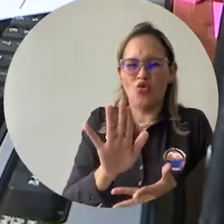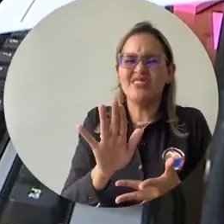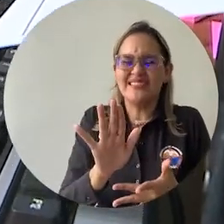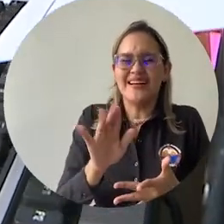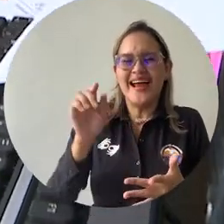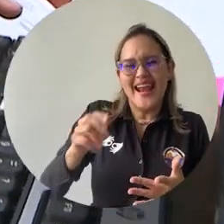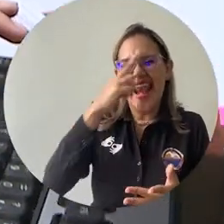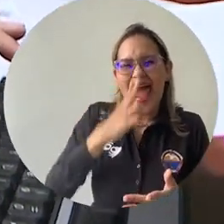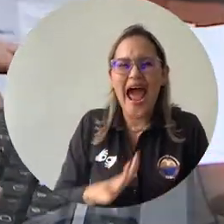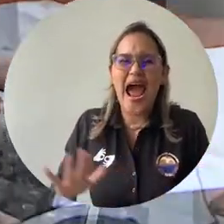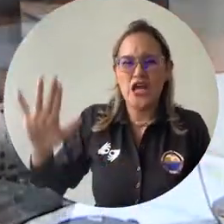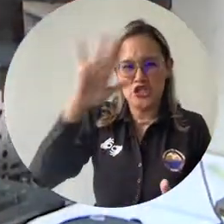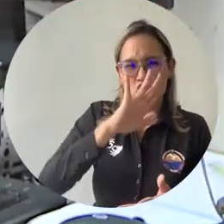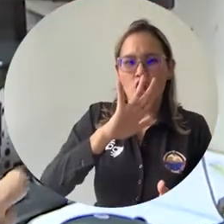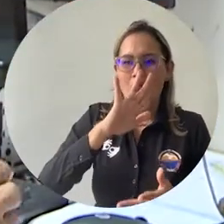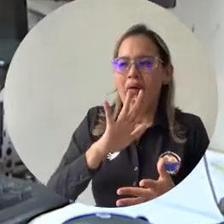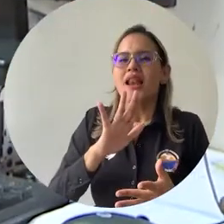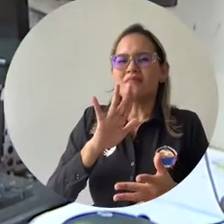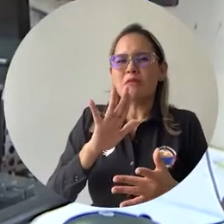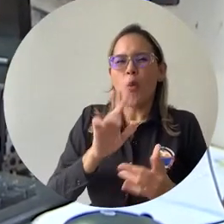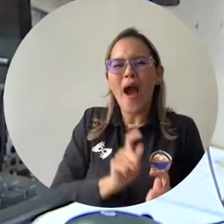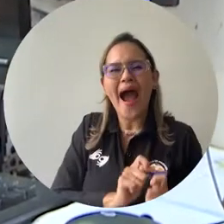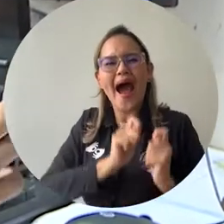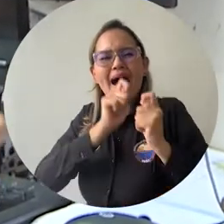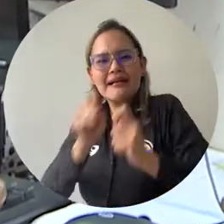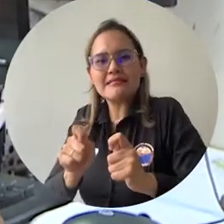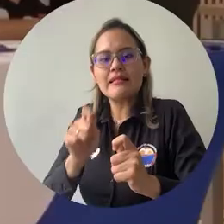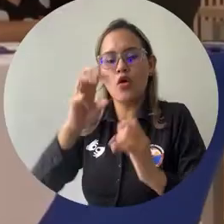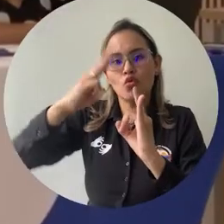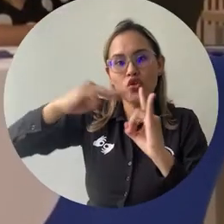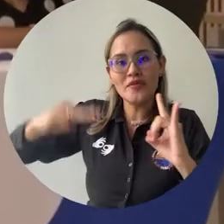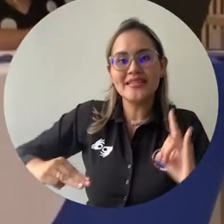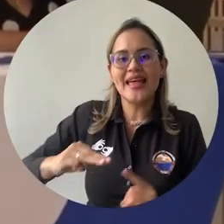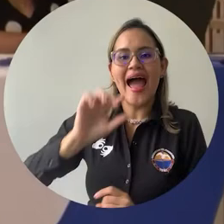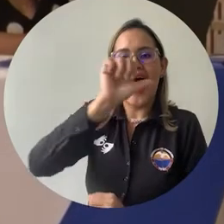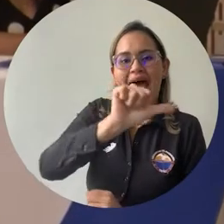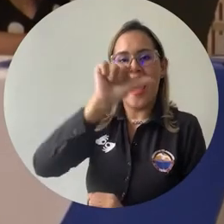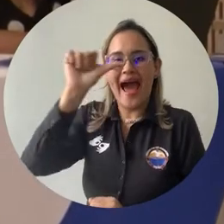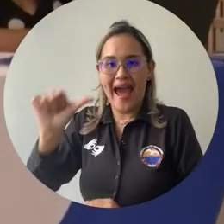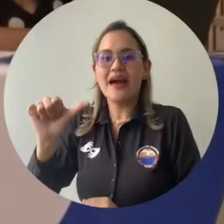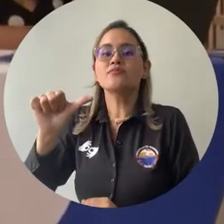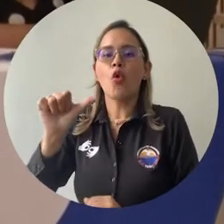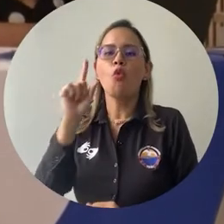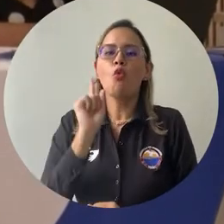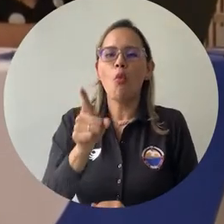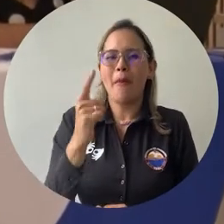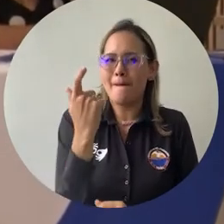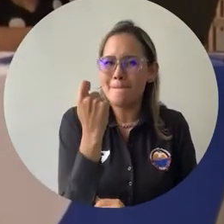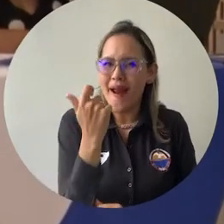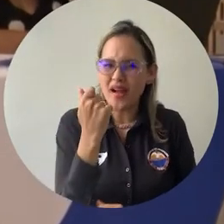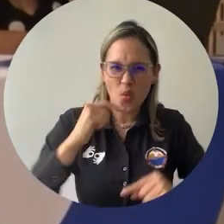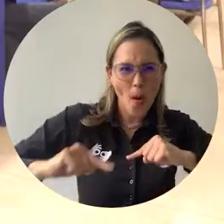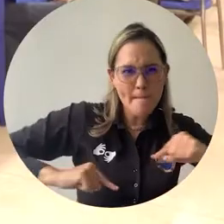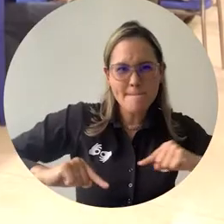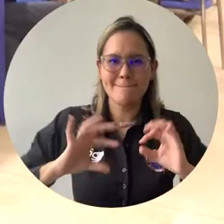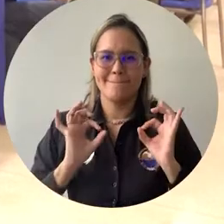calificación más alta de la escala nacional, AA-COL, de bajo riesgo financiero para esta institución.